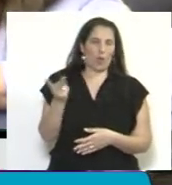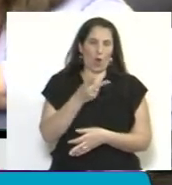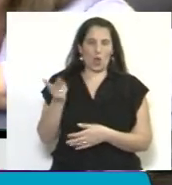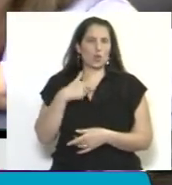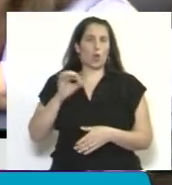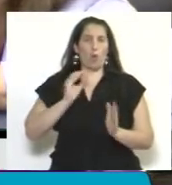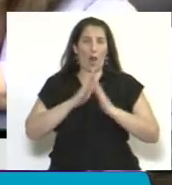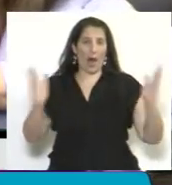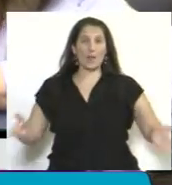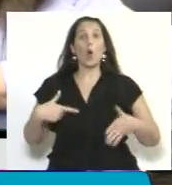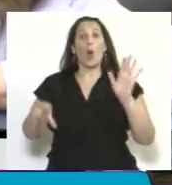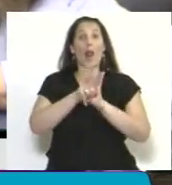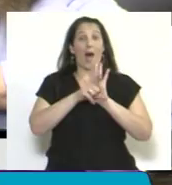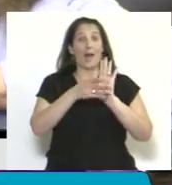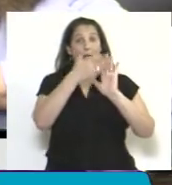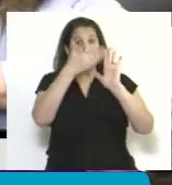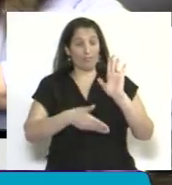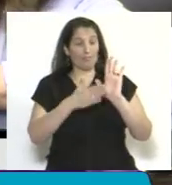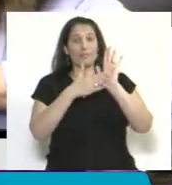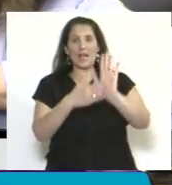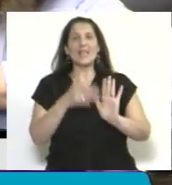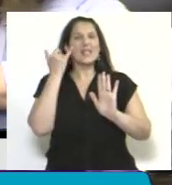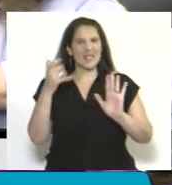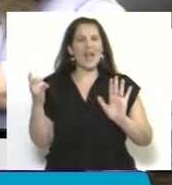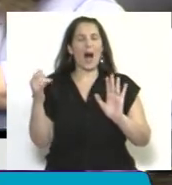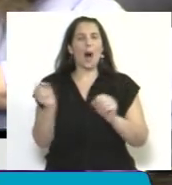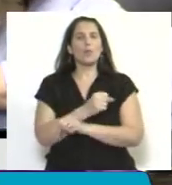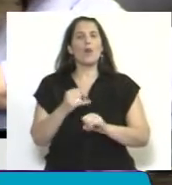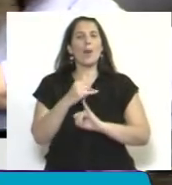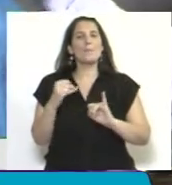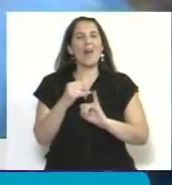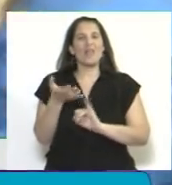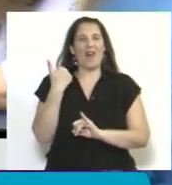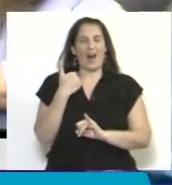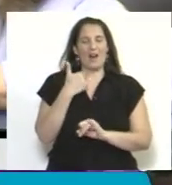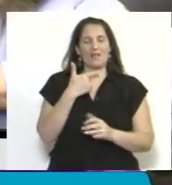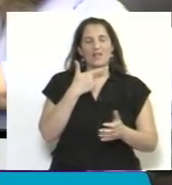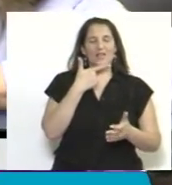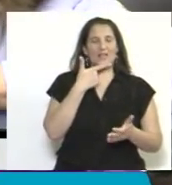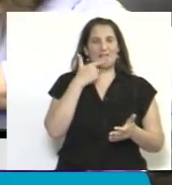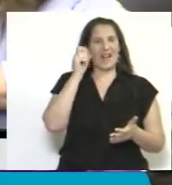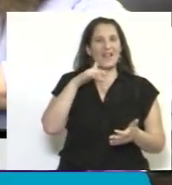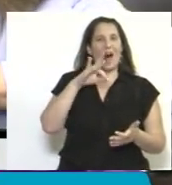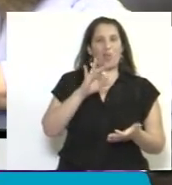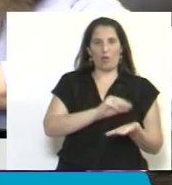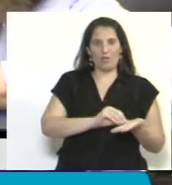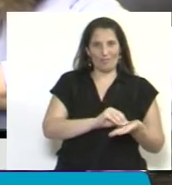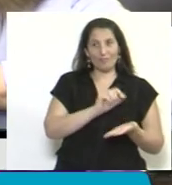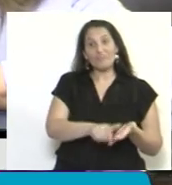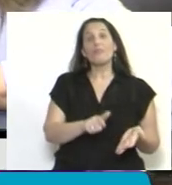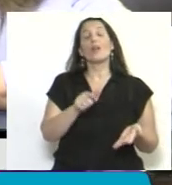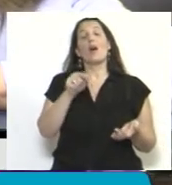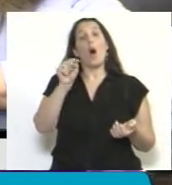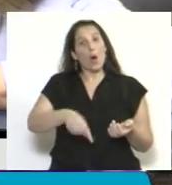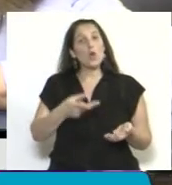cayó esta ley que tenía media sanción del Senado. Hoy vuelve a querer no